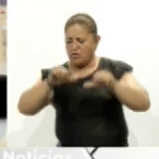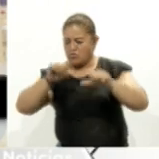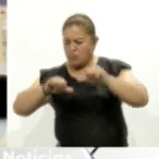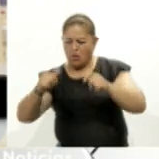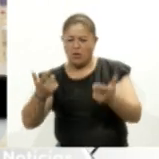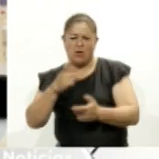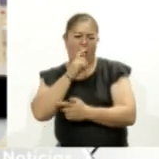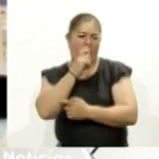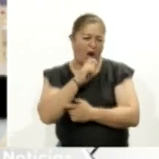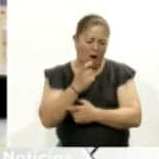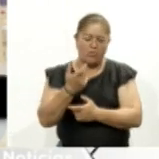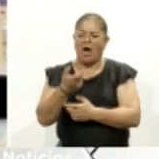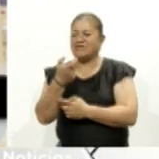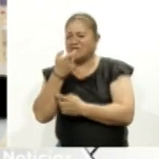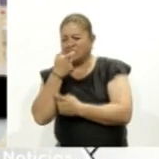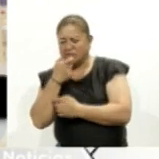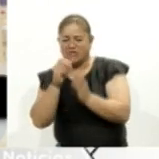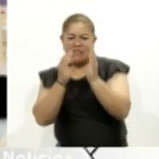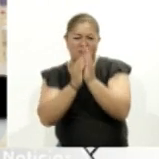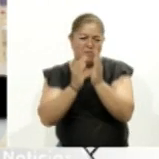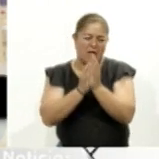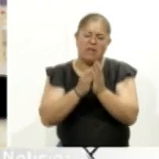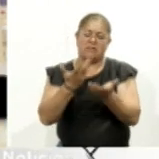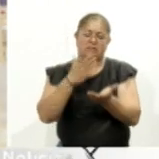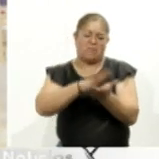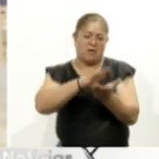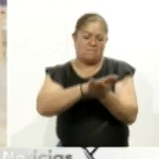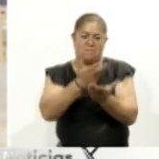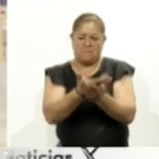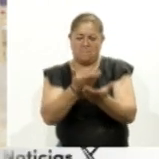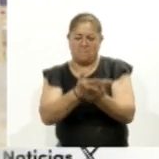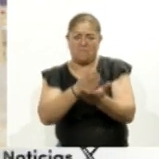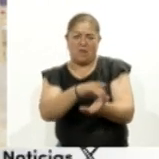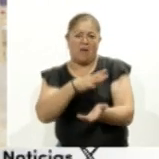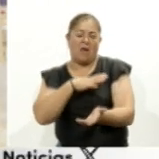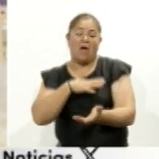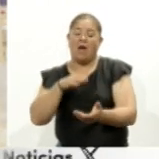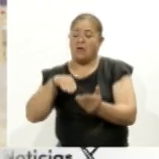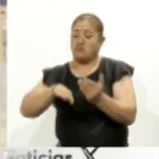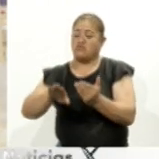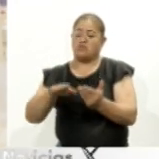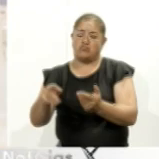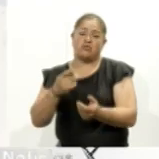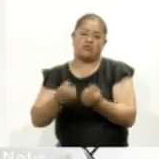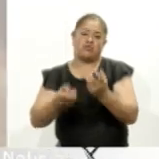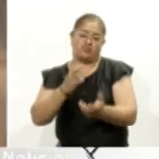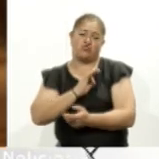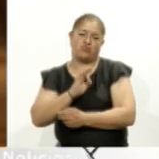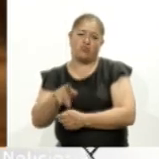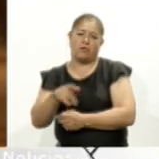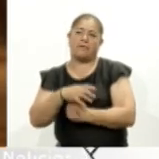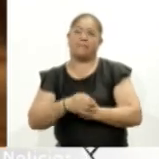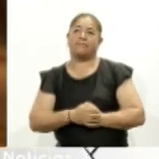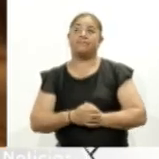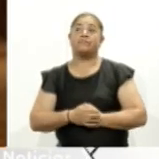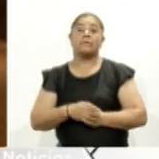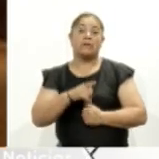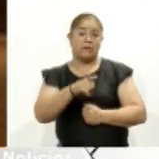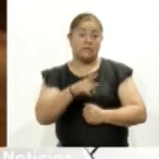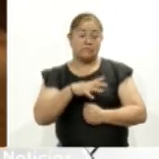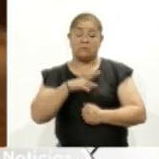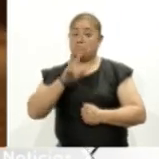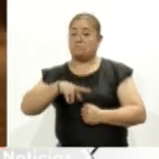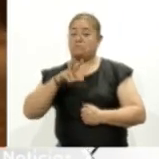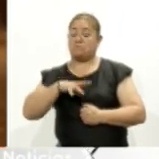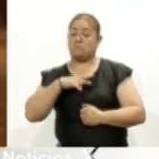pueden hacer galletas tamales es una variedad infinita también de preparaciones para el amaranto su alto contenido en